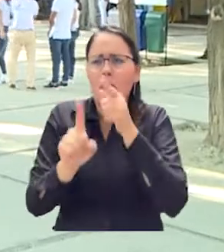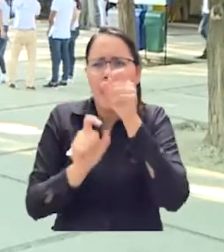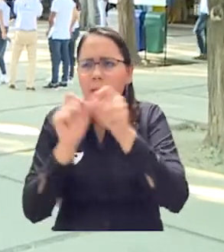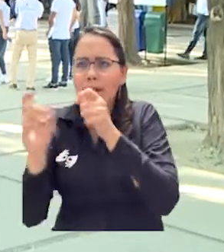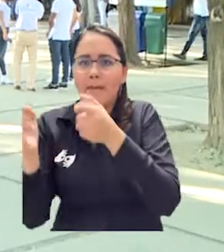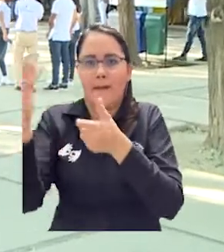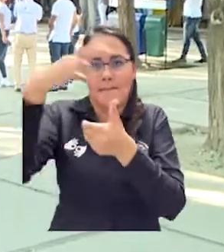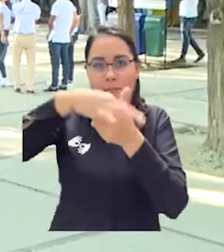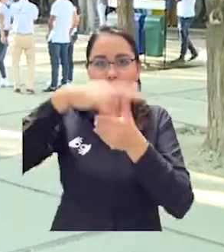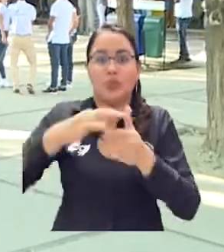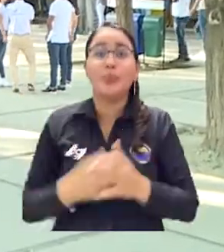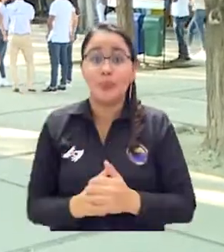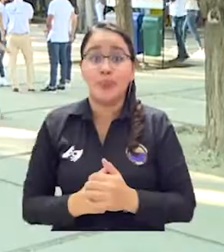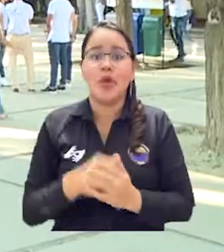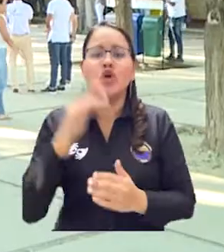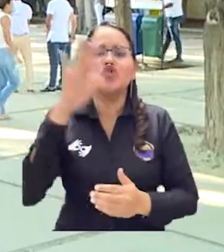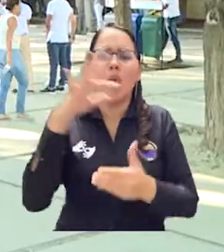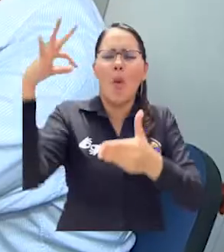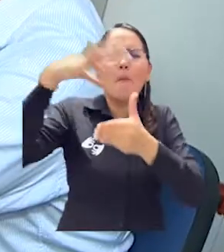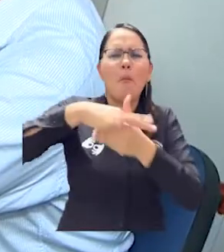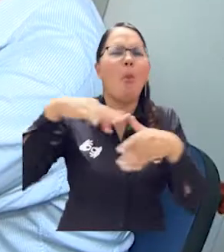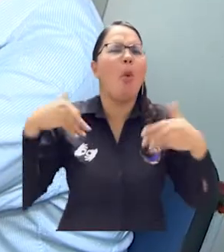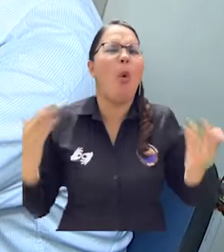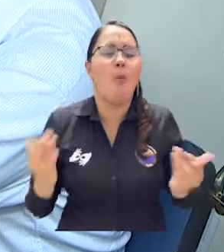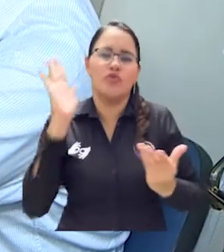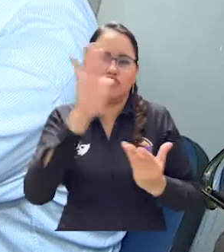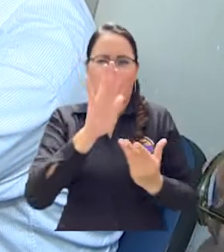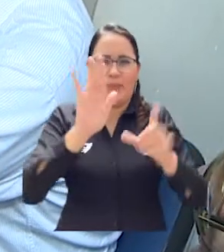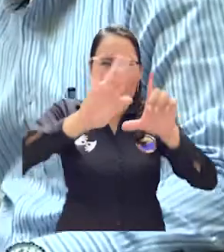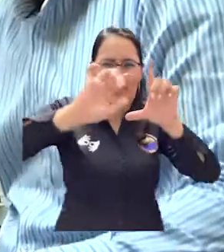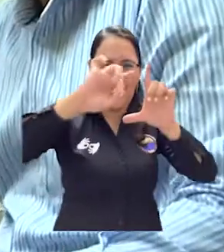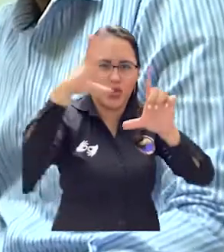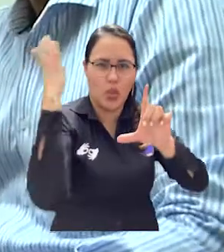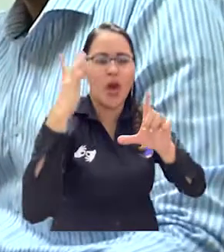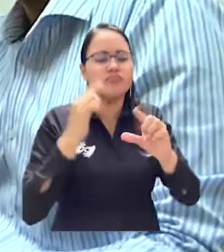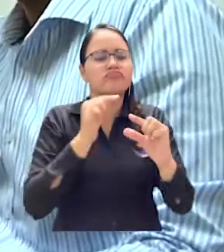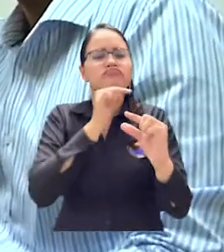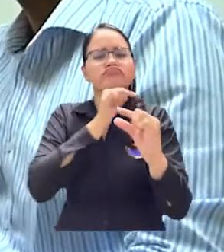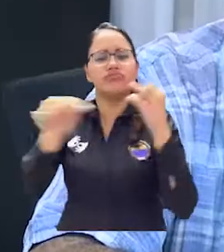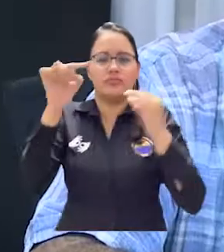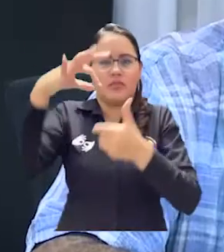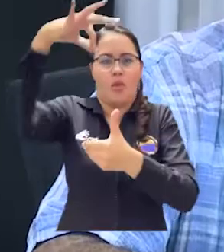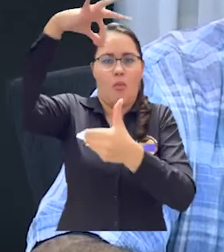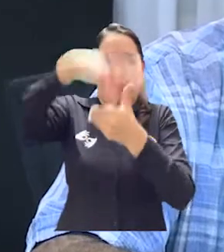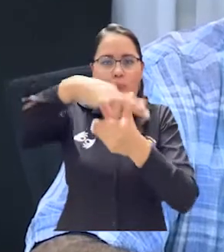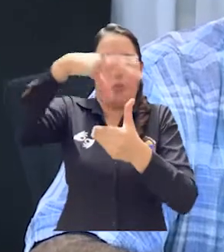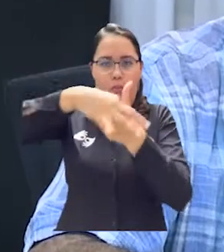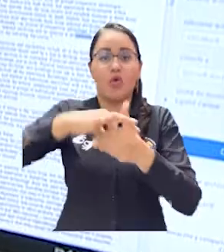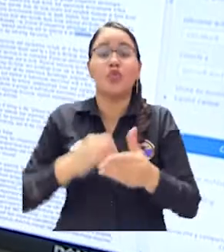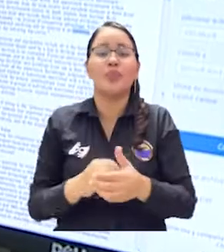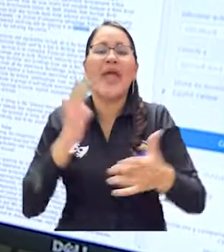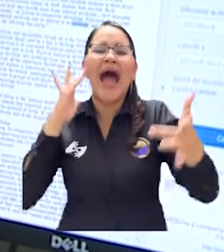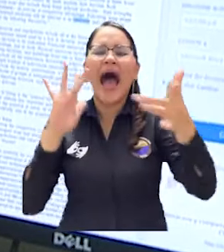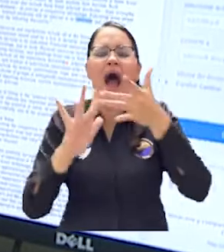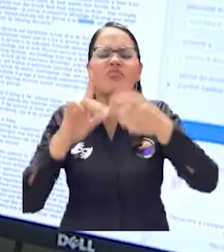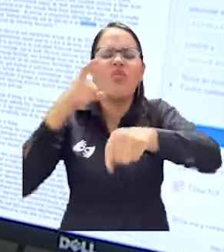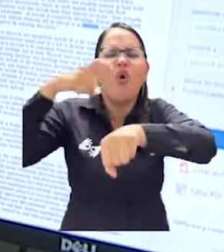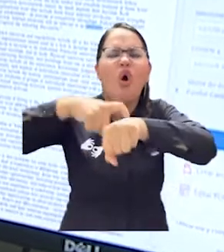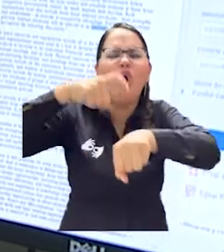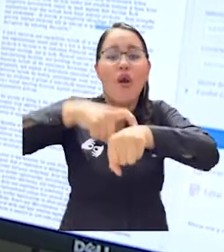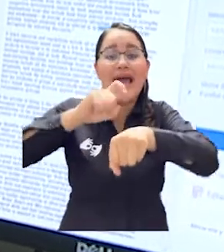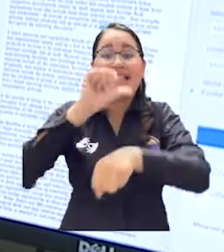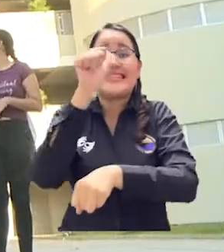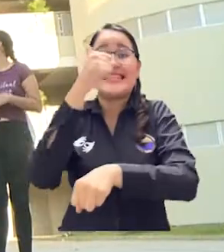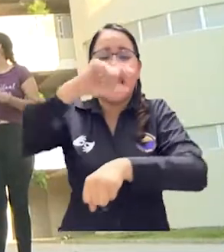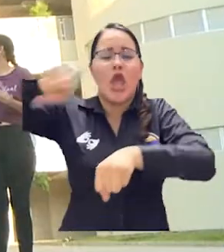Garantía de Consulta, la cual se realizará mediante un proceso de voto directo y electrónico que se llevará a cabo durante el horario establecido